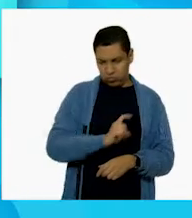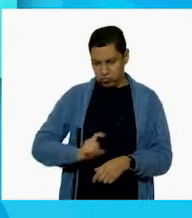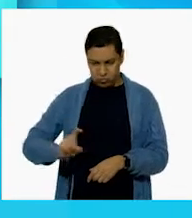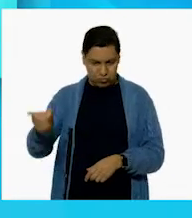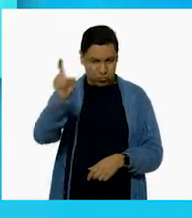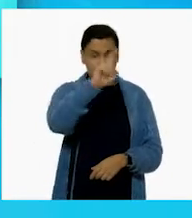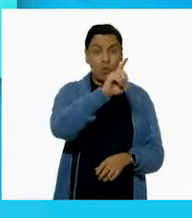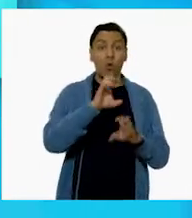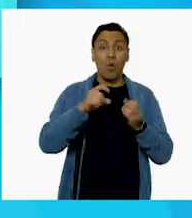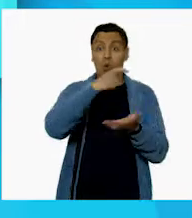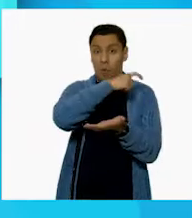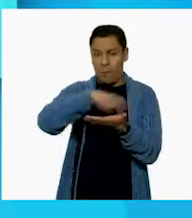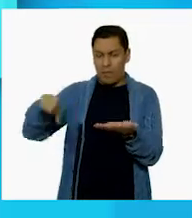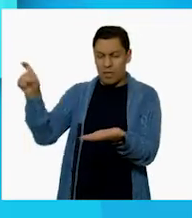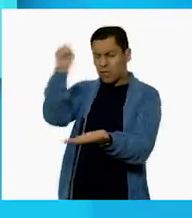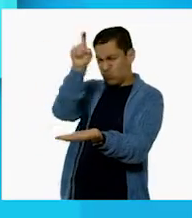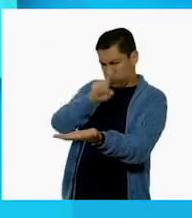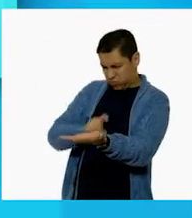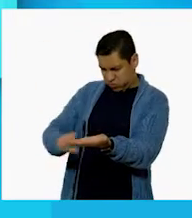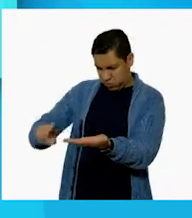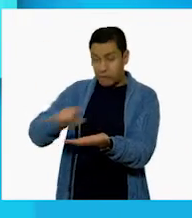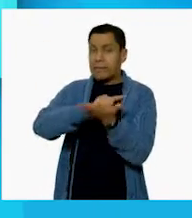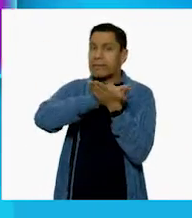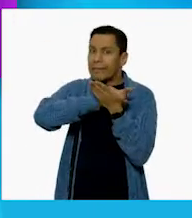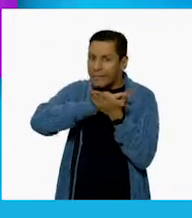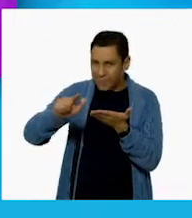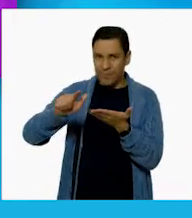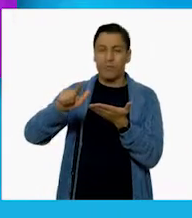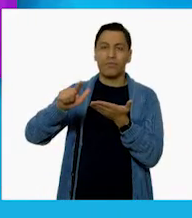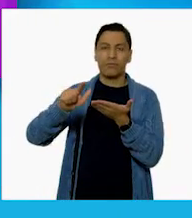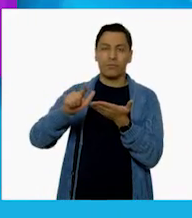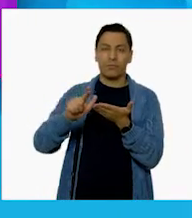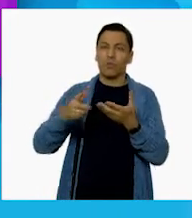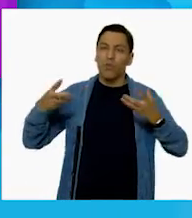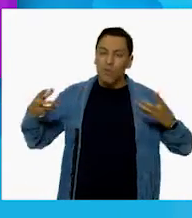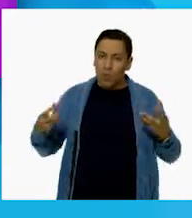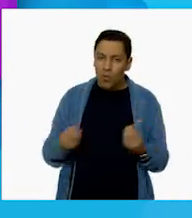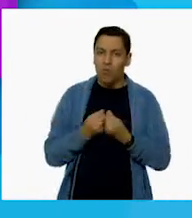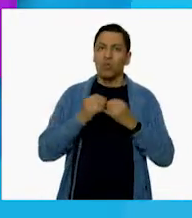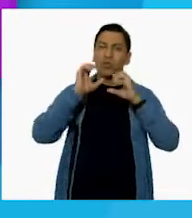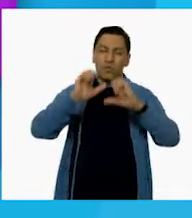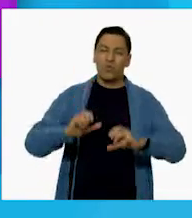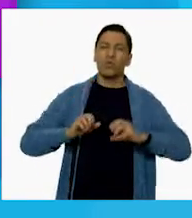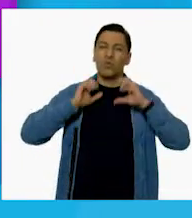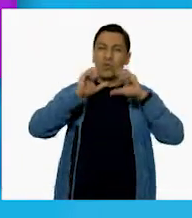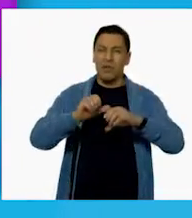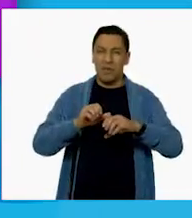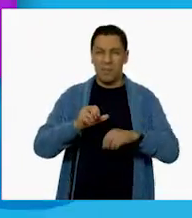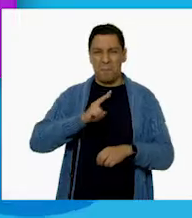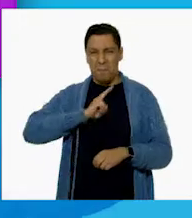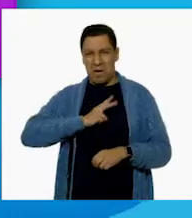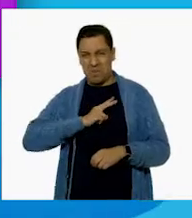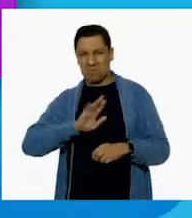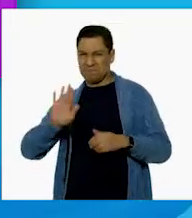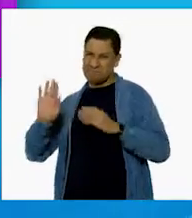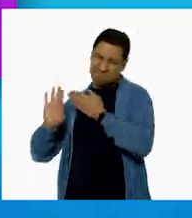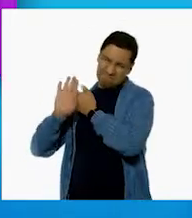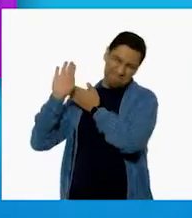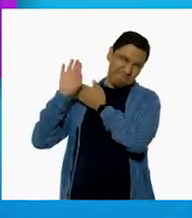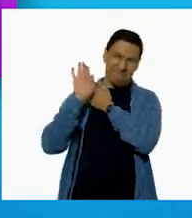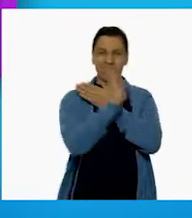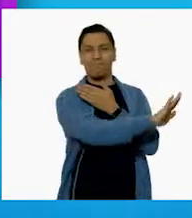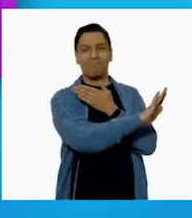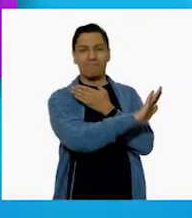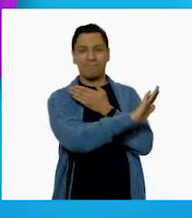cosas que compres en la tienda o en el supermercado. Sigamos luchando juntos contra este virus cuidándonos los unos